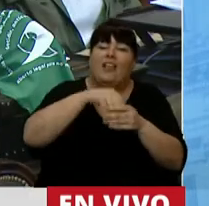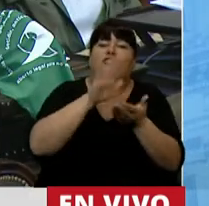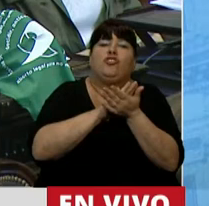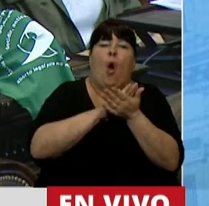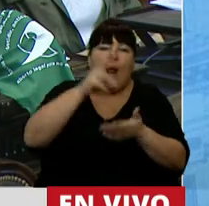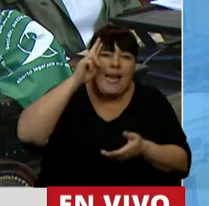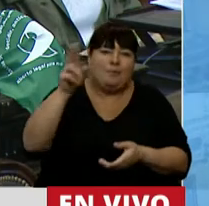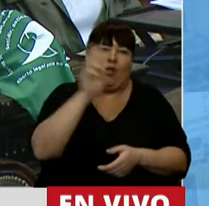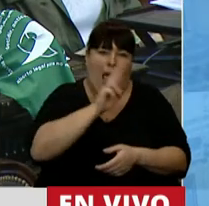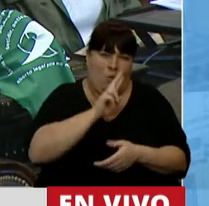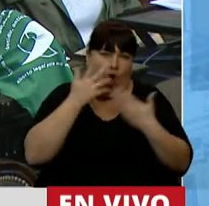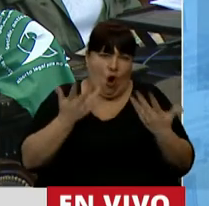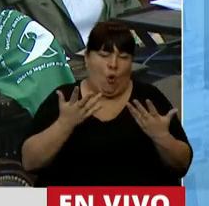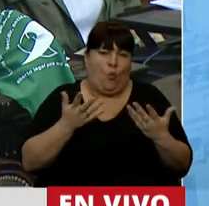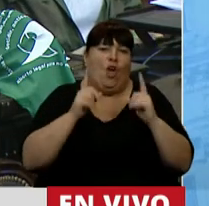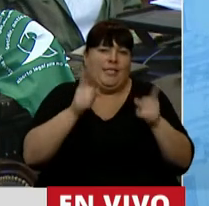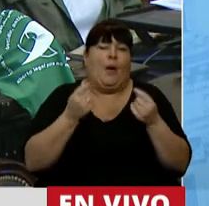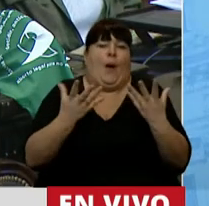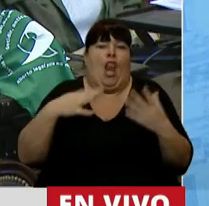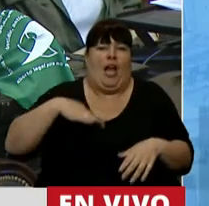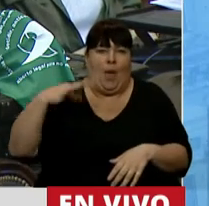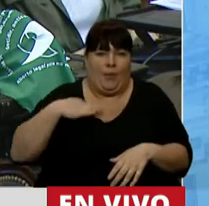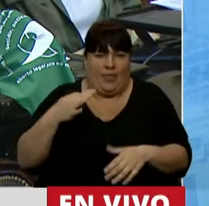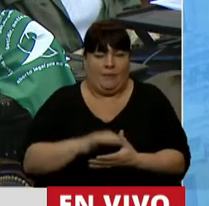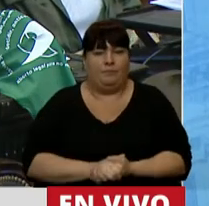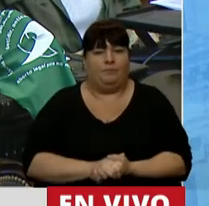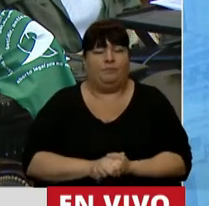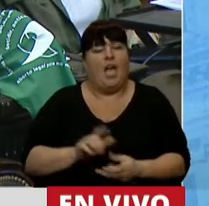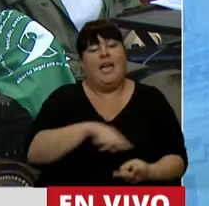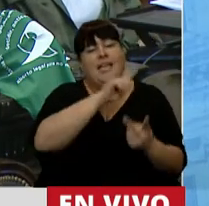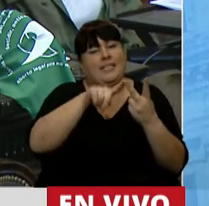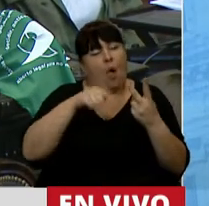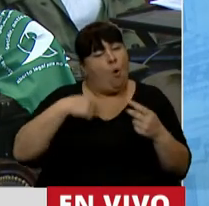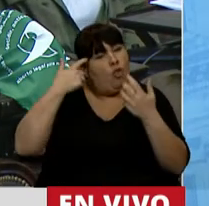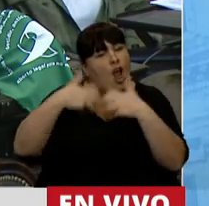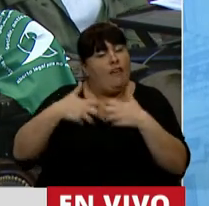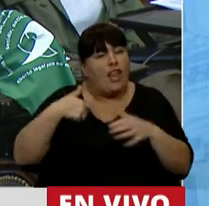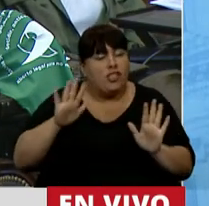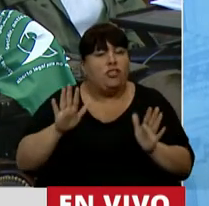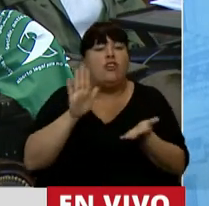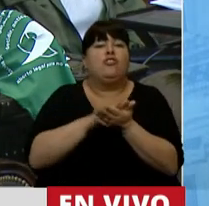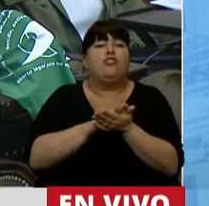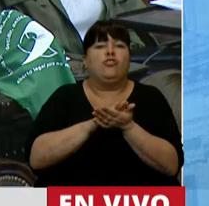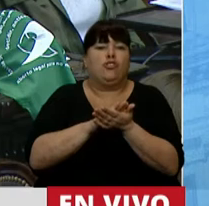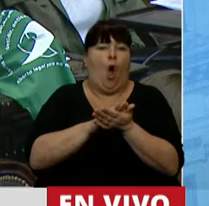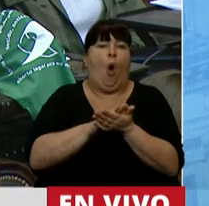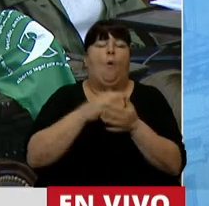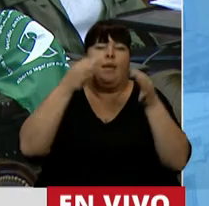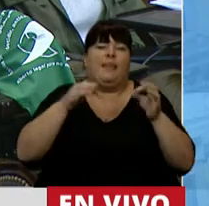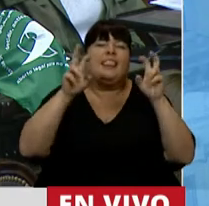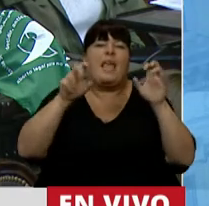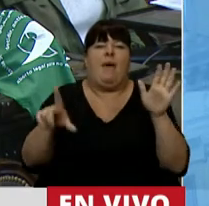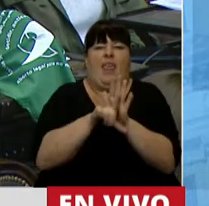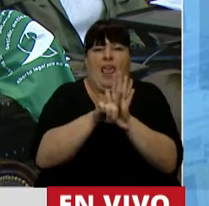que es el respeto de la mujer, por supuesto, y el valor de la vida. La segunda reflexión es la que tiene que ver con lo estrictamente